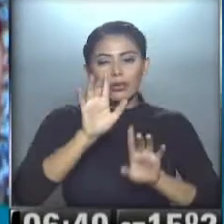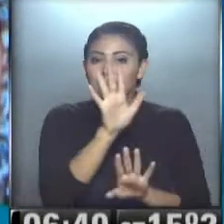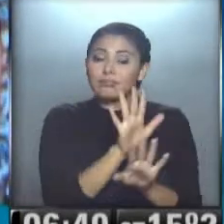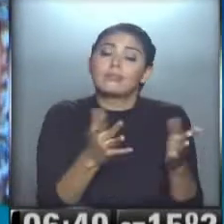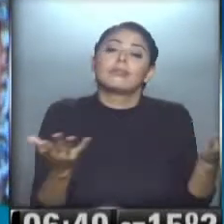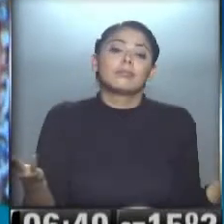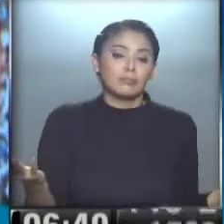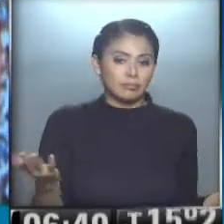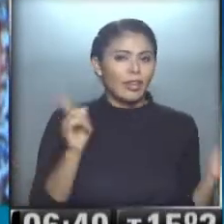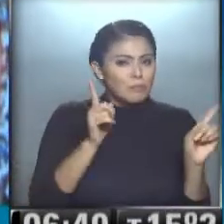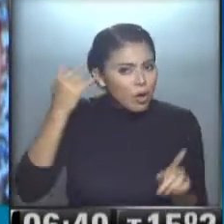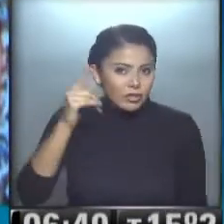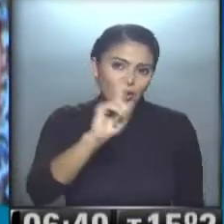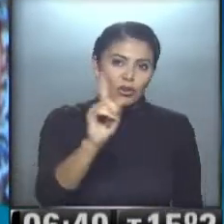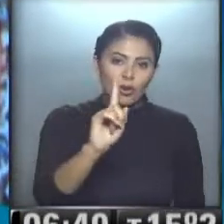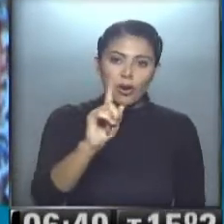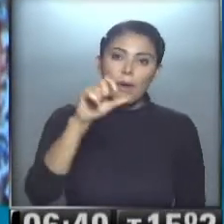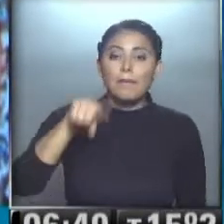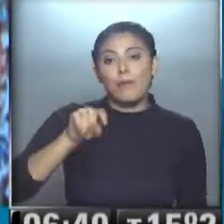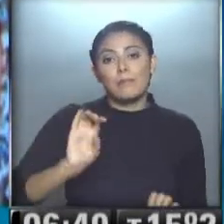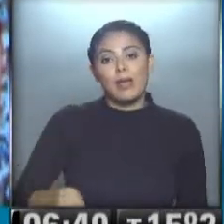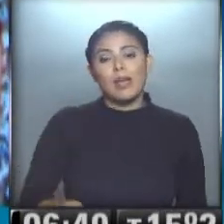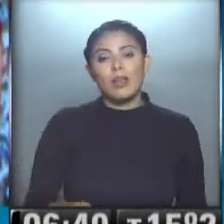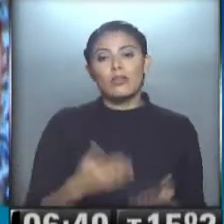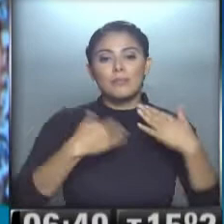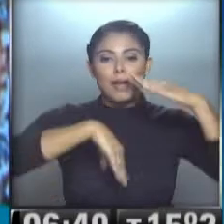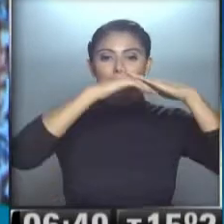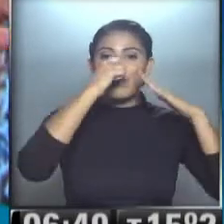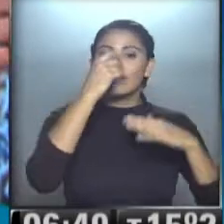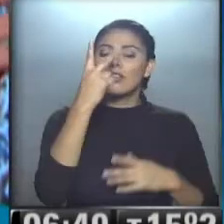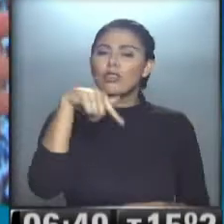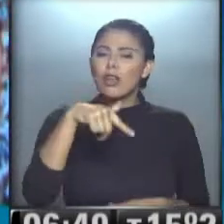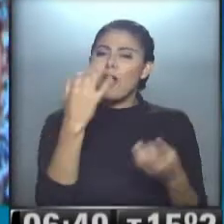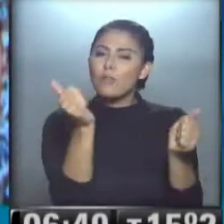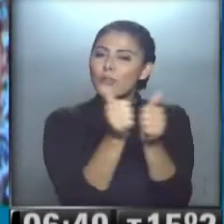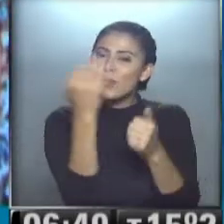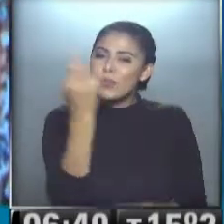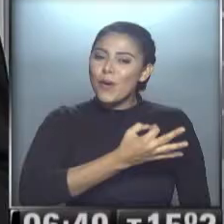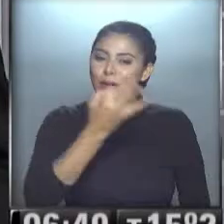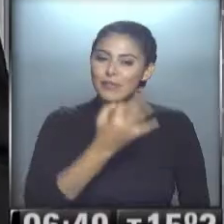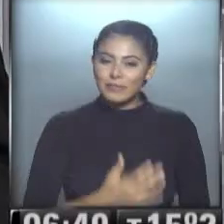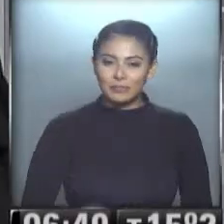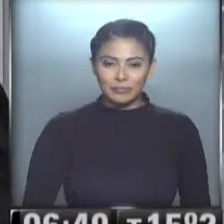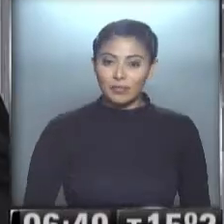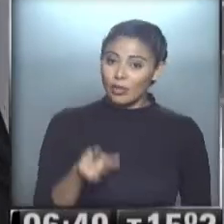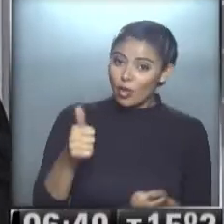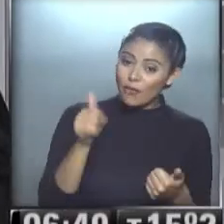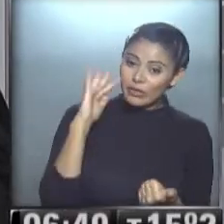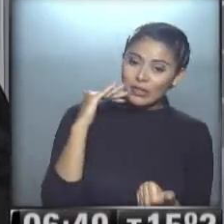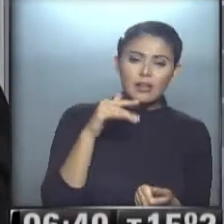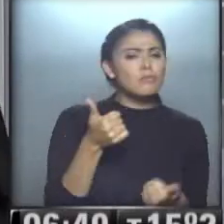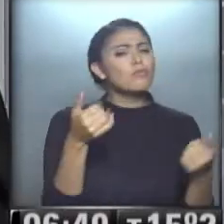hay, pero no es lo de ayer. Mucho menos, 22 la máxima y estamos bien acompañados. ¿Cómo estás, Nadia?